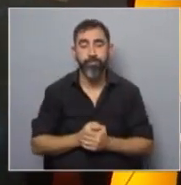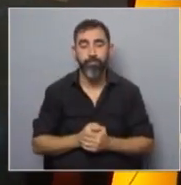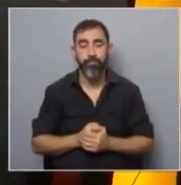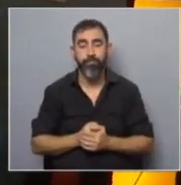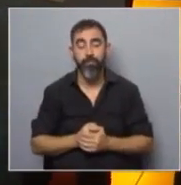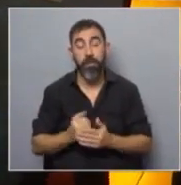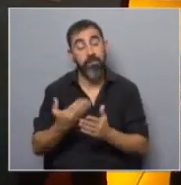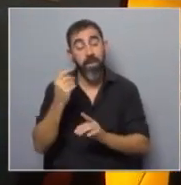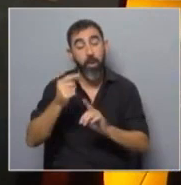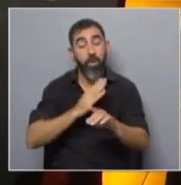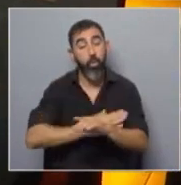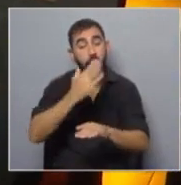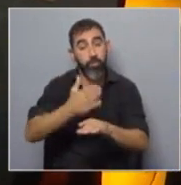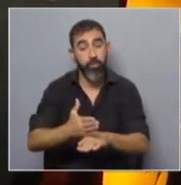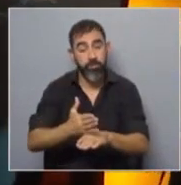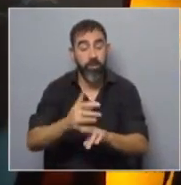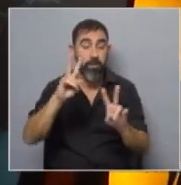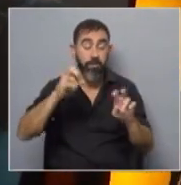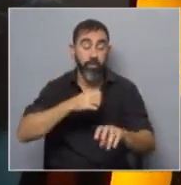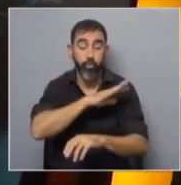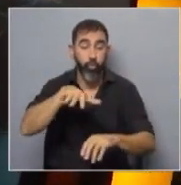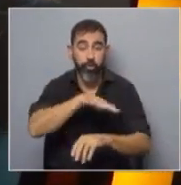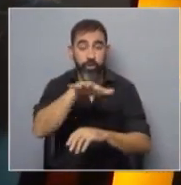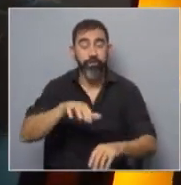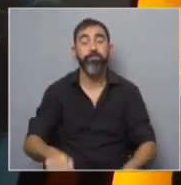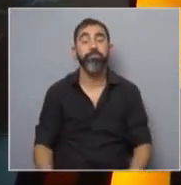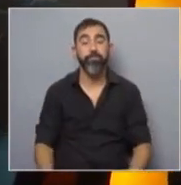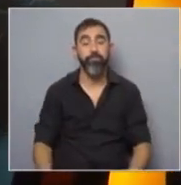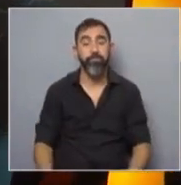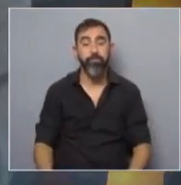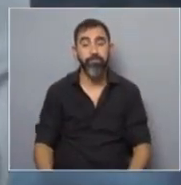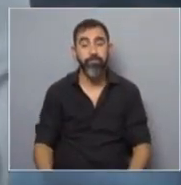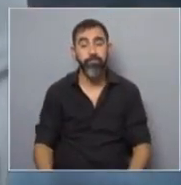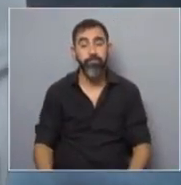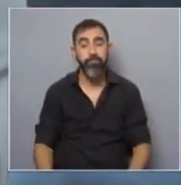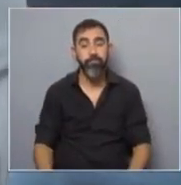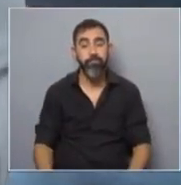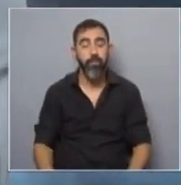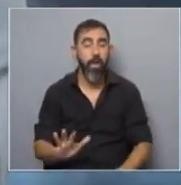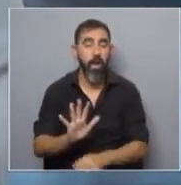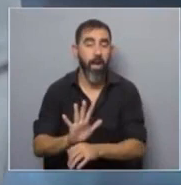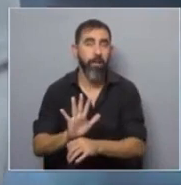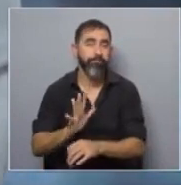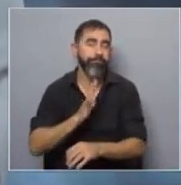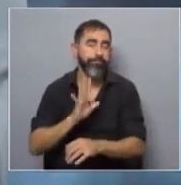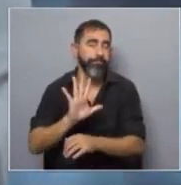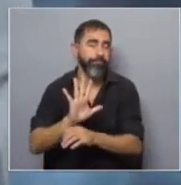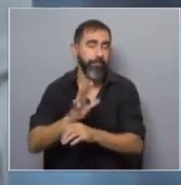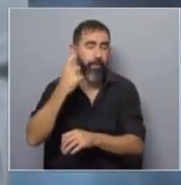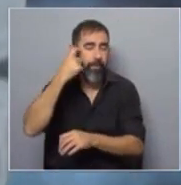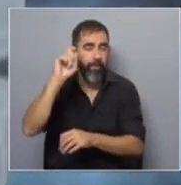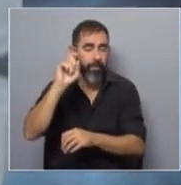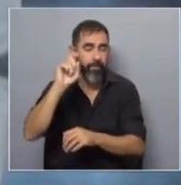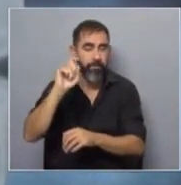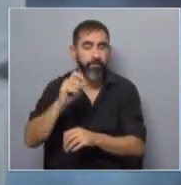consecuencias que no están para nada buenas a nivel social. Paul, hay una especie de idea instalada, y todos como padres la hemos